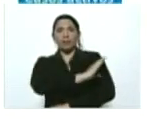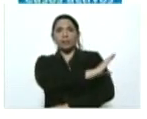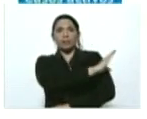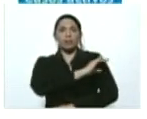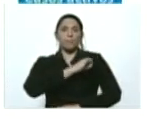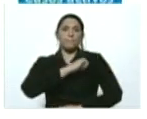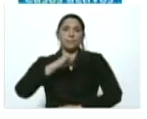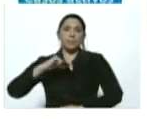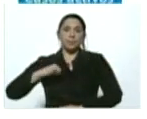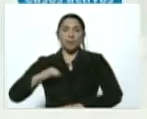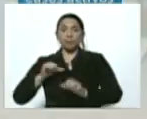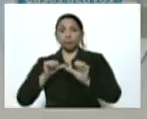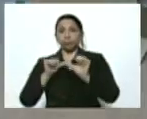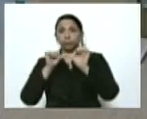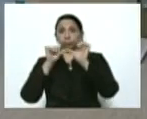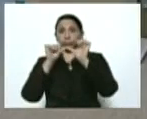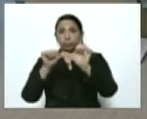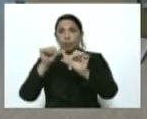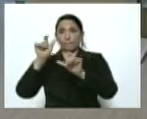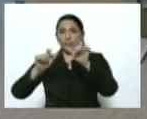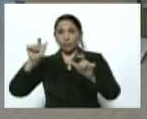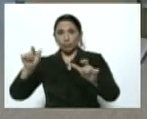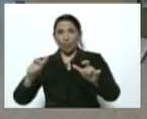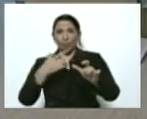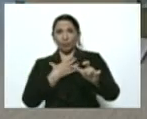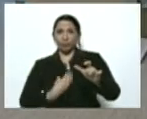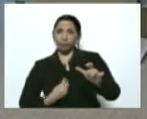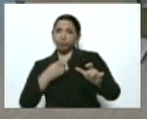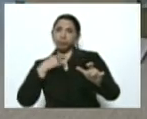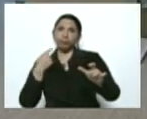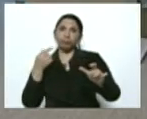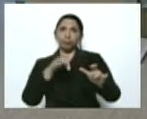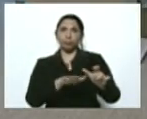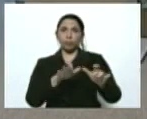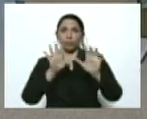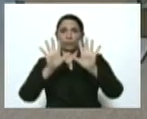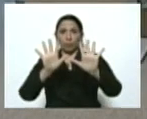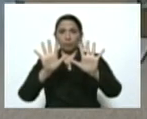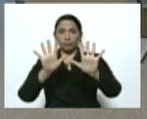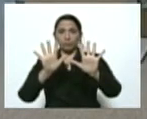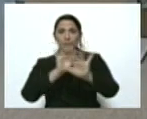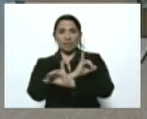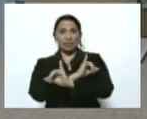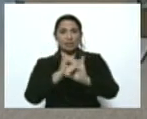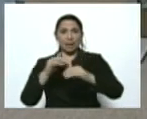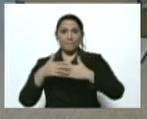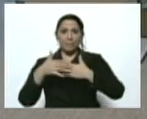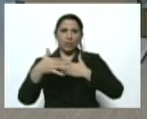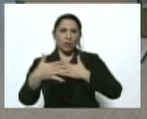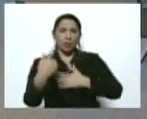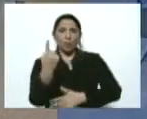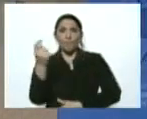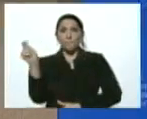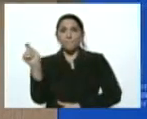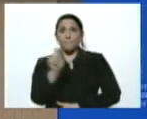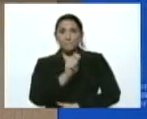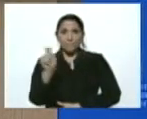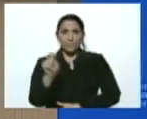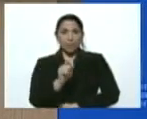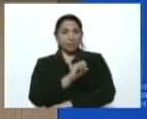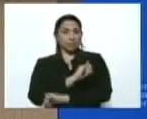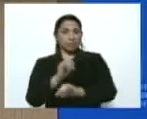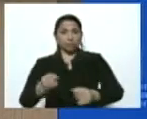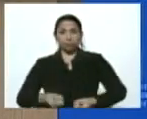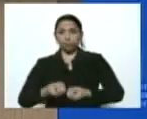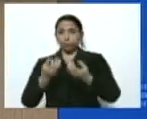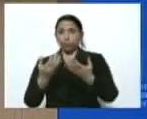y mantenemos la lamentable cifra de 10 fallecidos. Ya ha transcurrido un mes desde que se dio